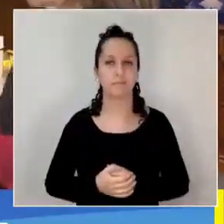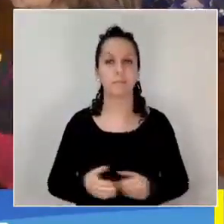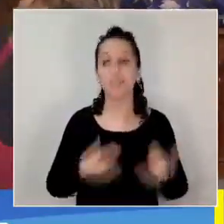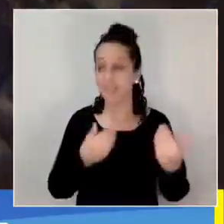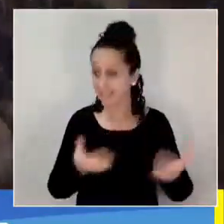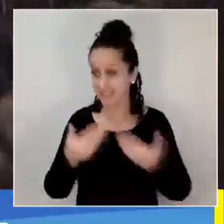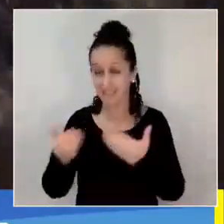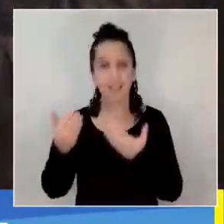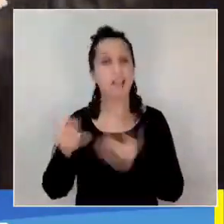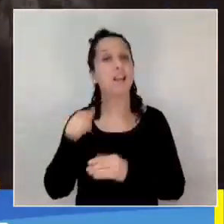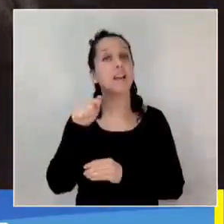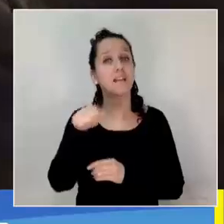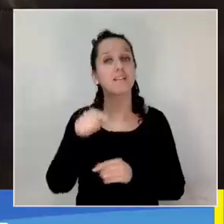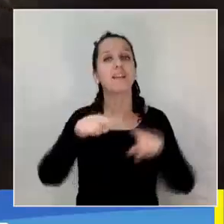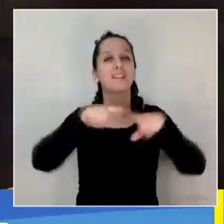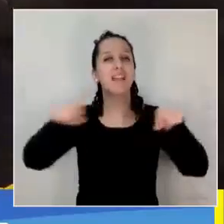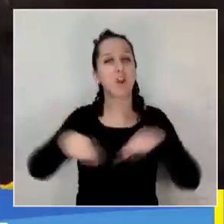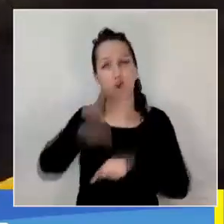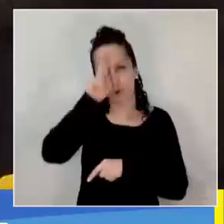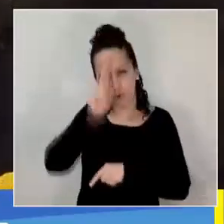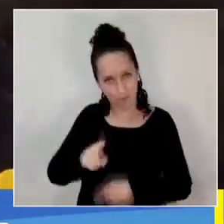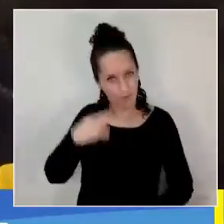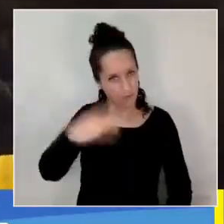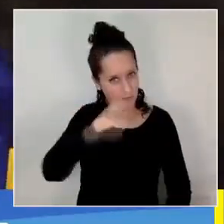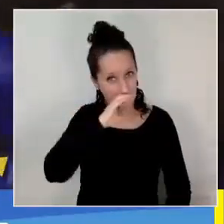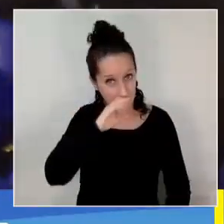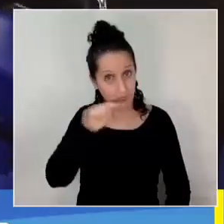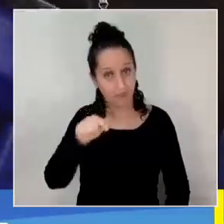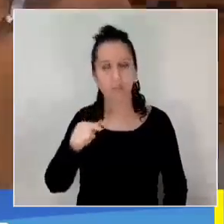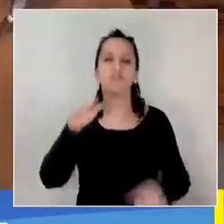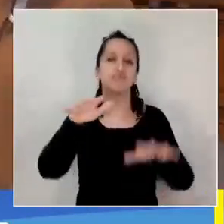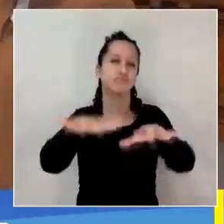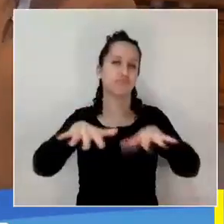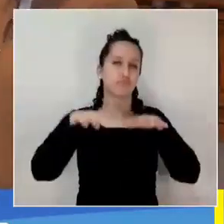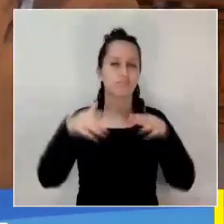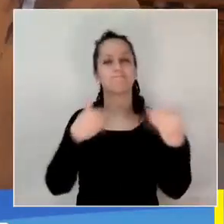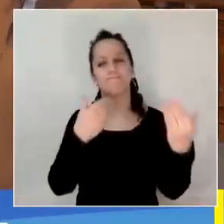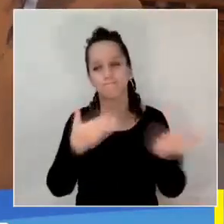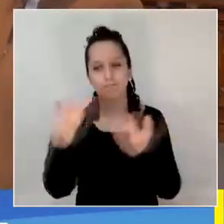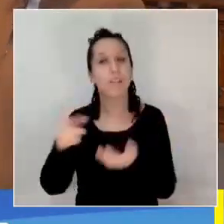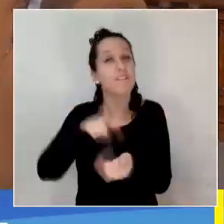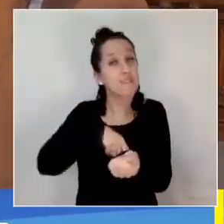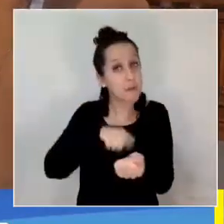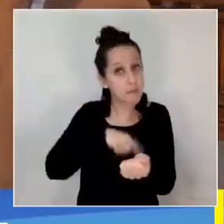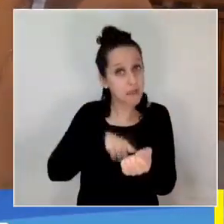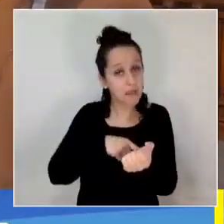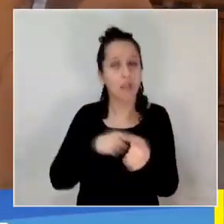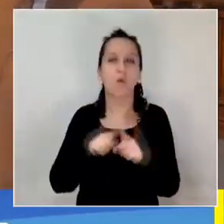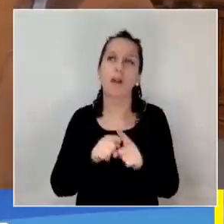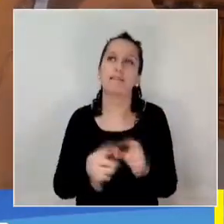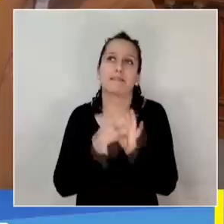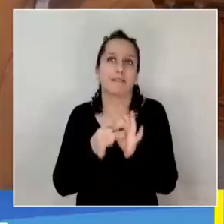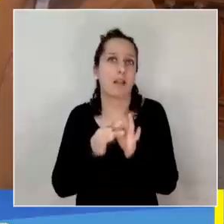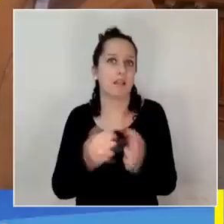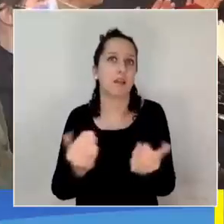implementos se realizó en el Salón de Honor de la Municipalidad de Concepción, donde las familias beneficiarias agradecieron el apoyo en estos